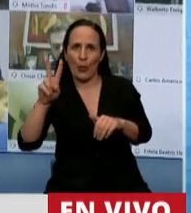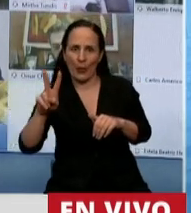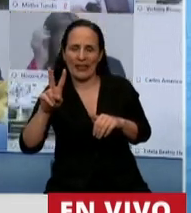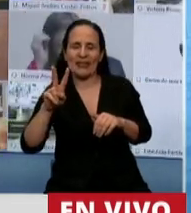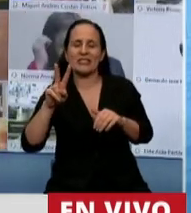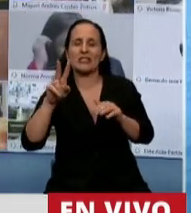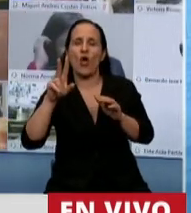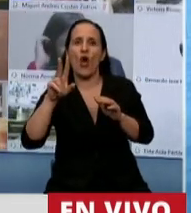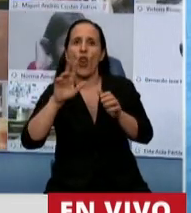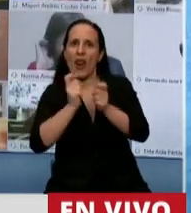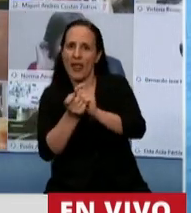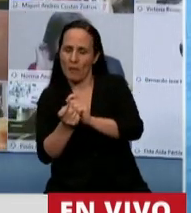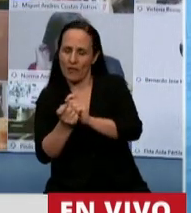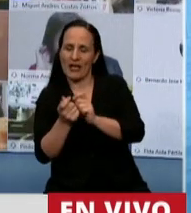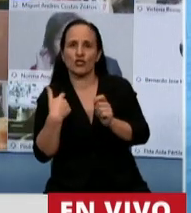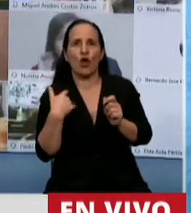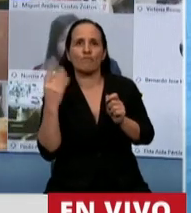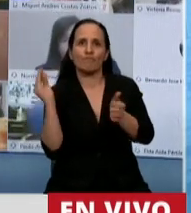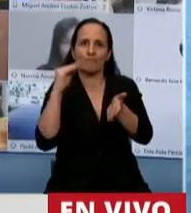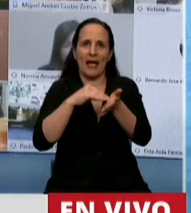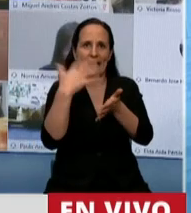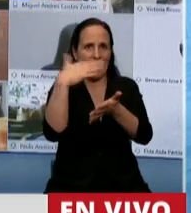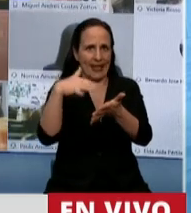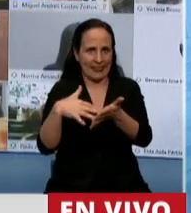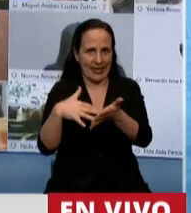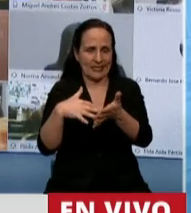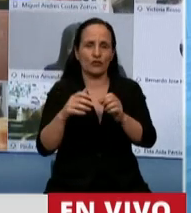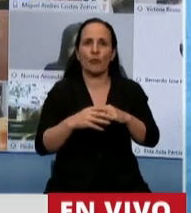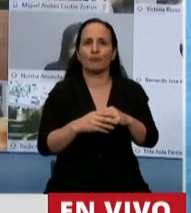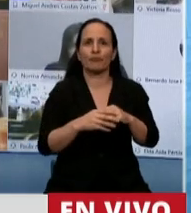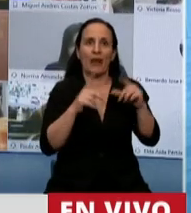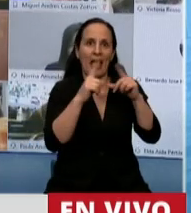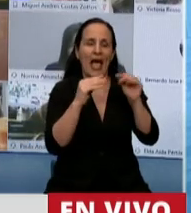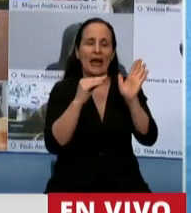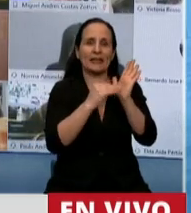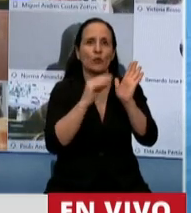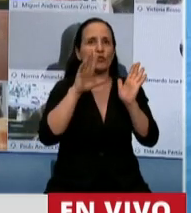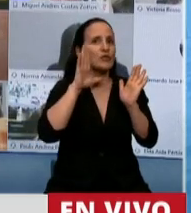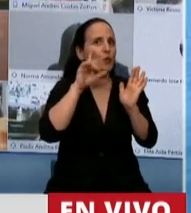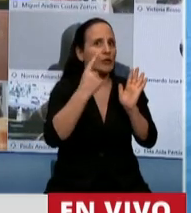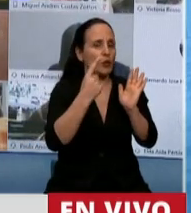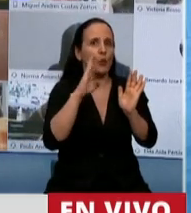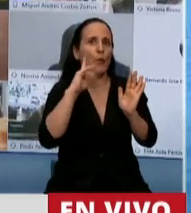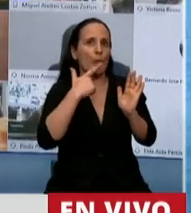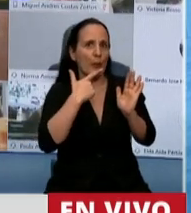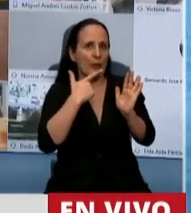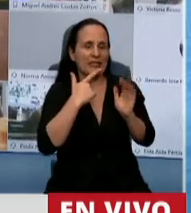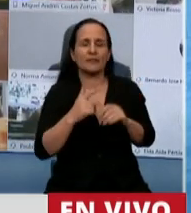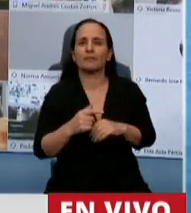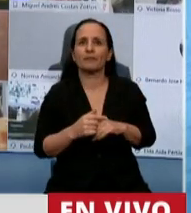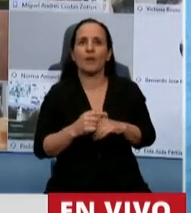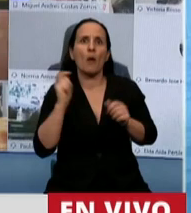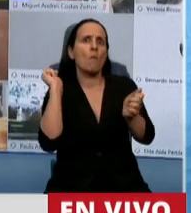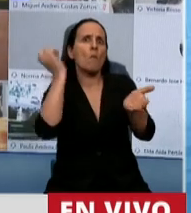modificatorias el siguiente texto. Artículo 51 bis. La sanción de multa será